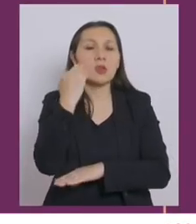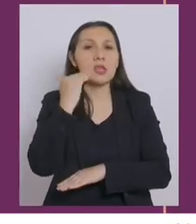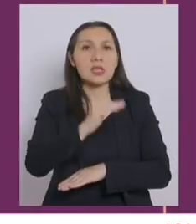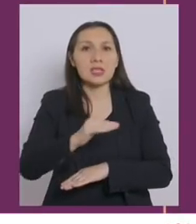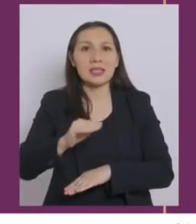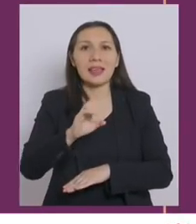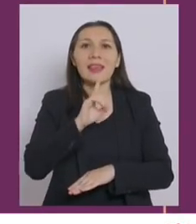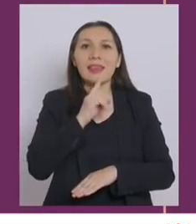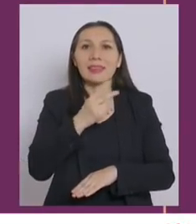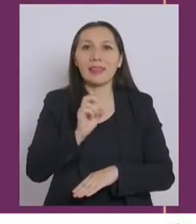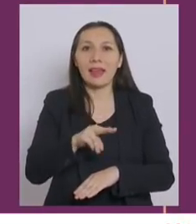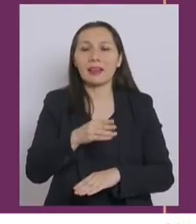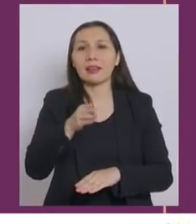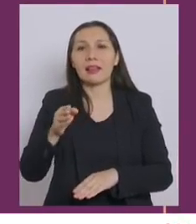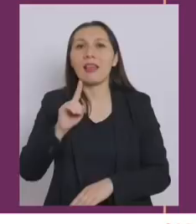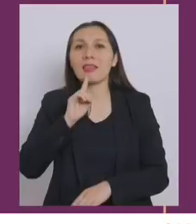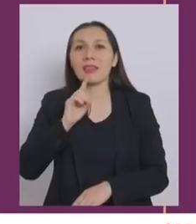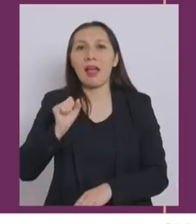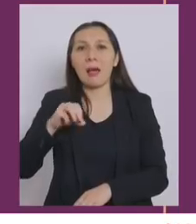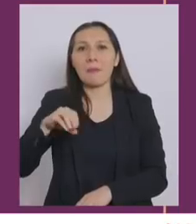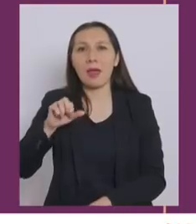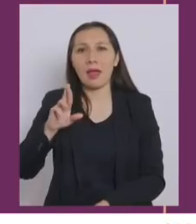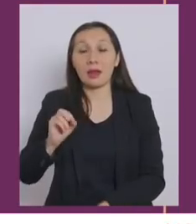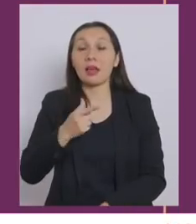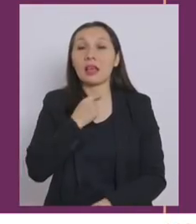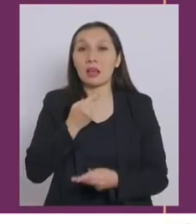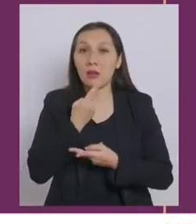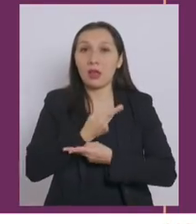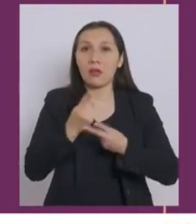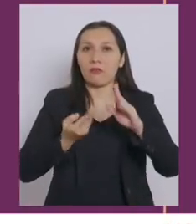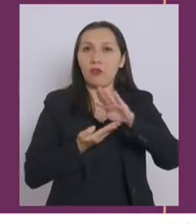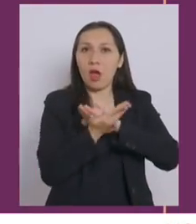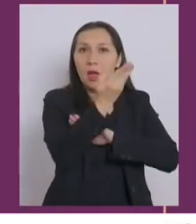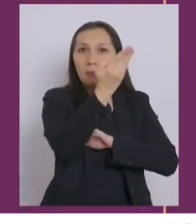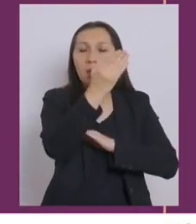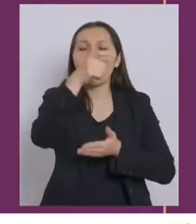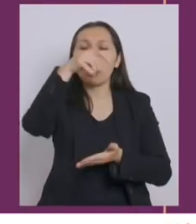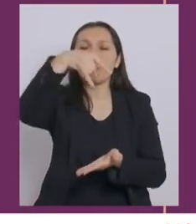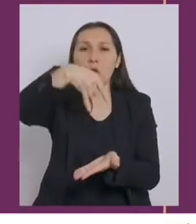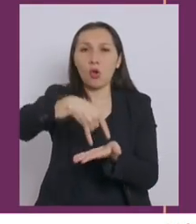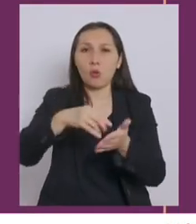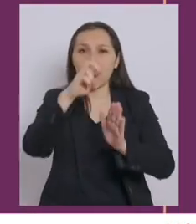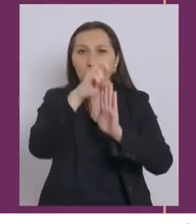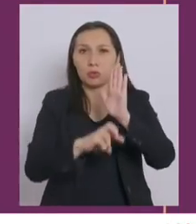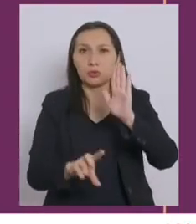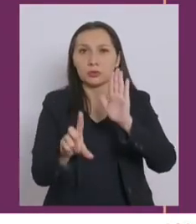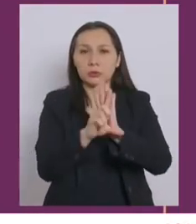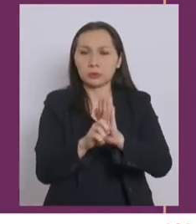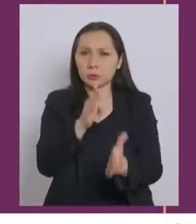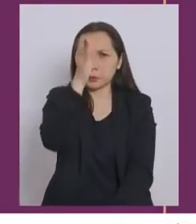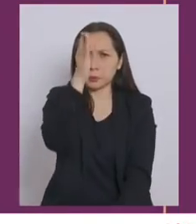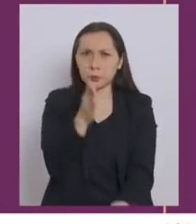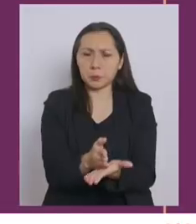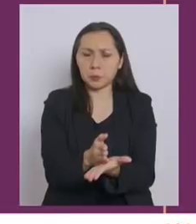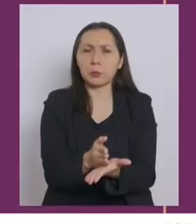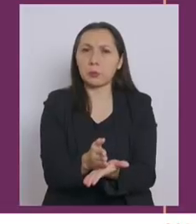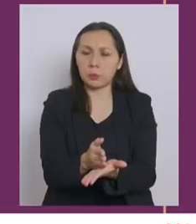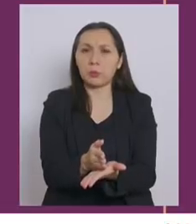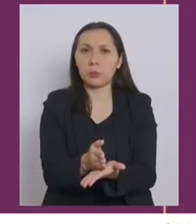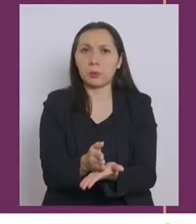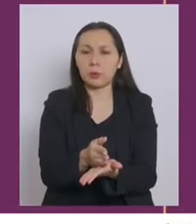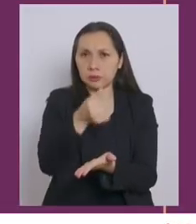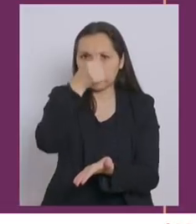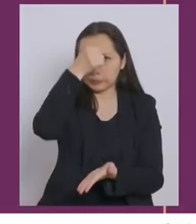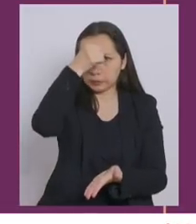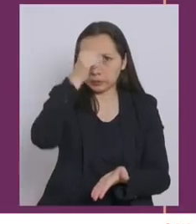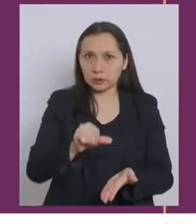Itan y Tamara. Quiero anunciar que enviaremos al Congreso un proyecto de ley que endurece severamente las